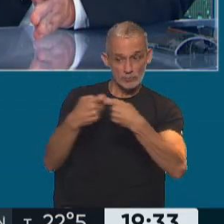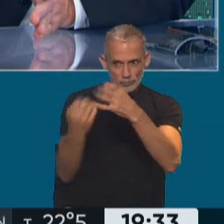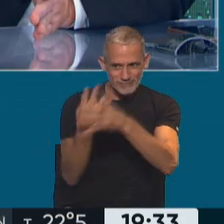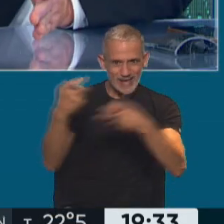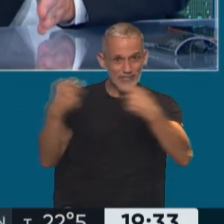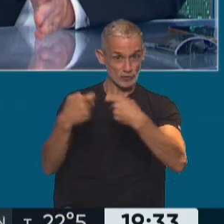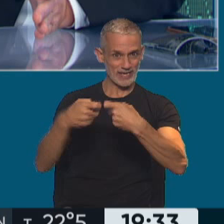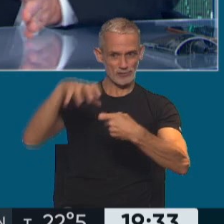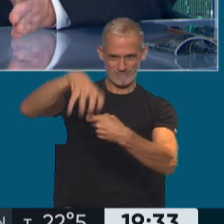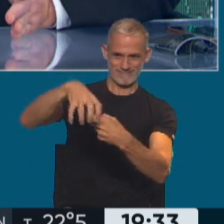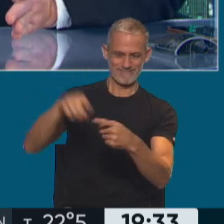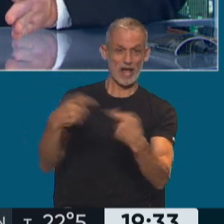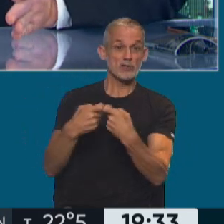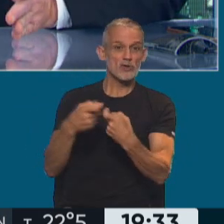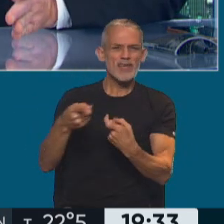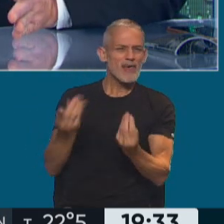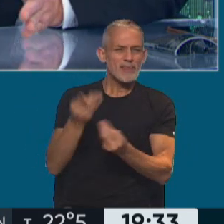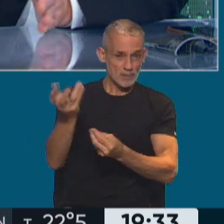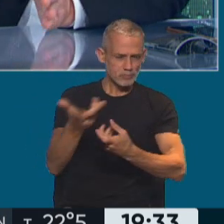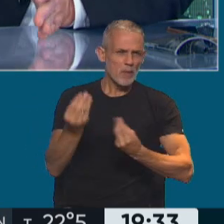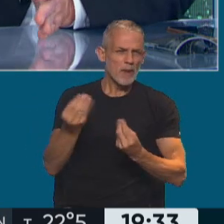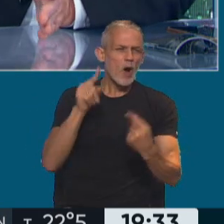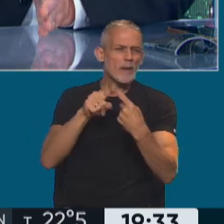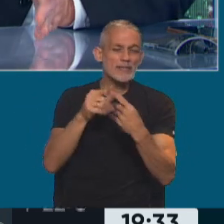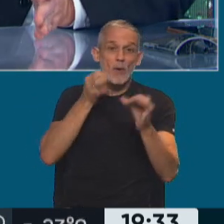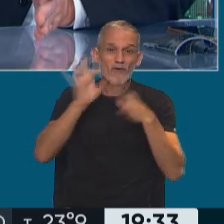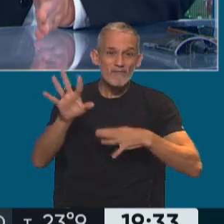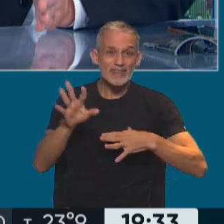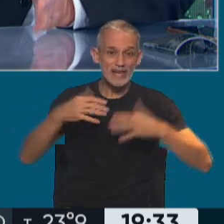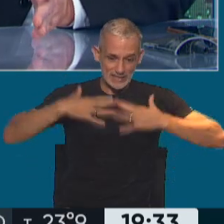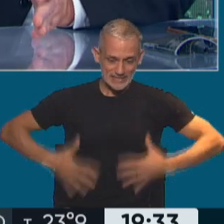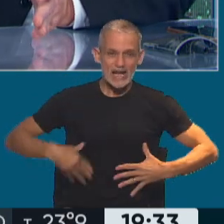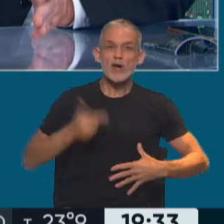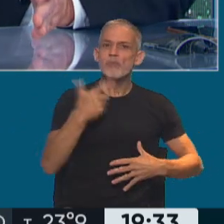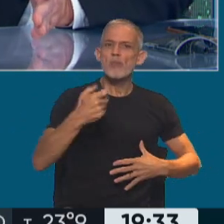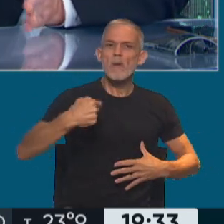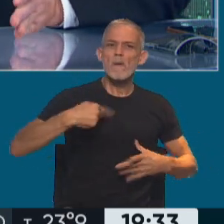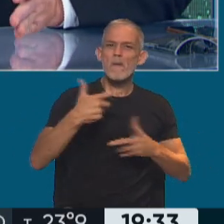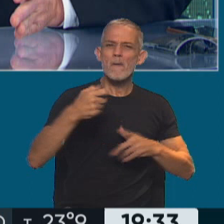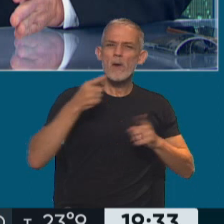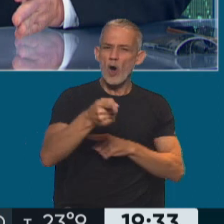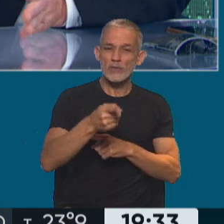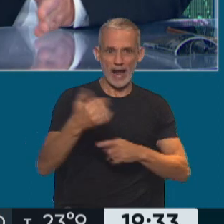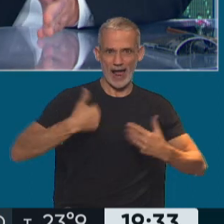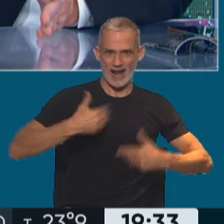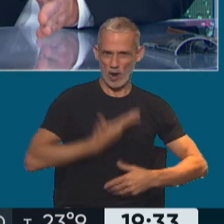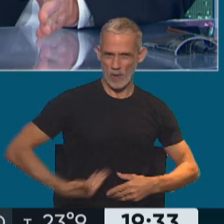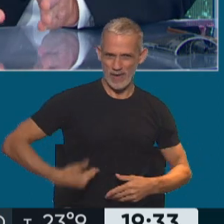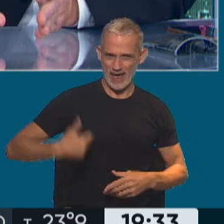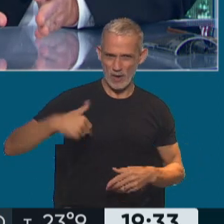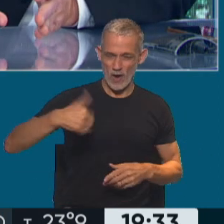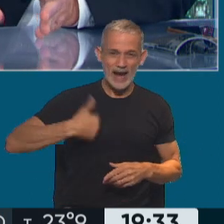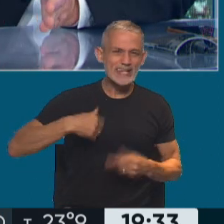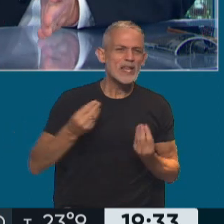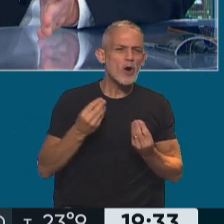anónima que tenía como objetivo venderle chalecos antibalas al gobierno argentino a través